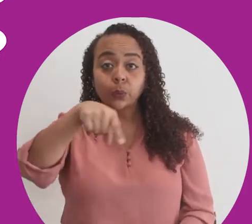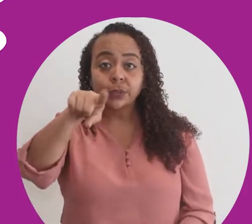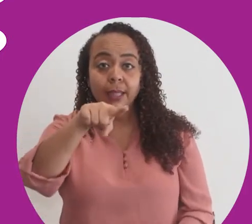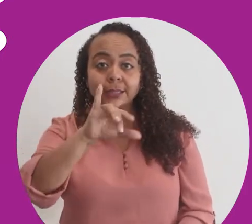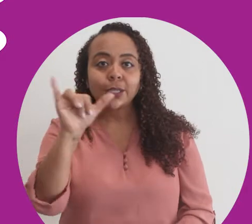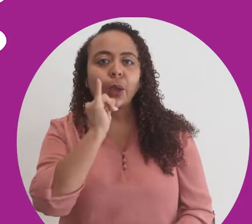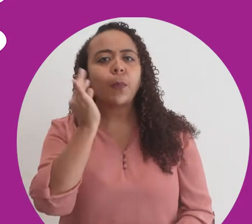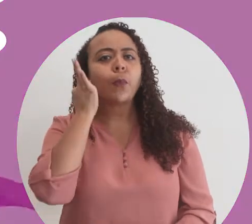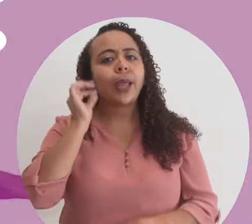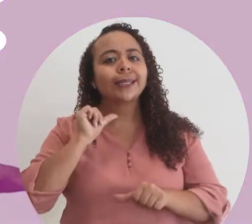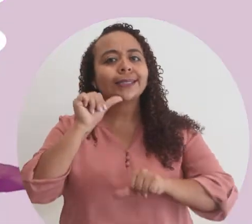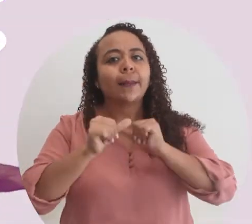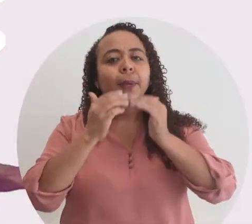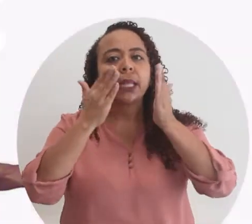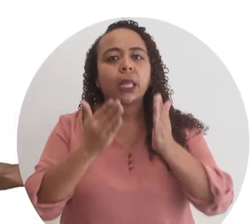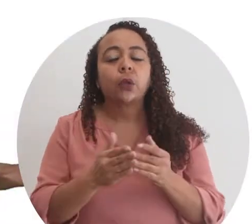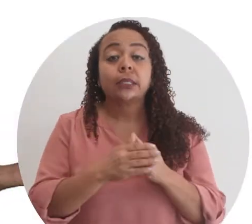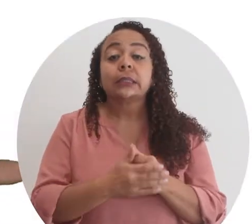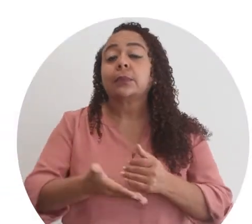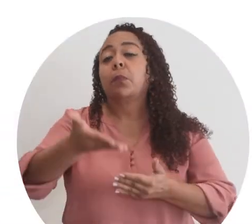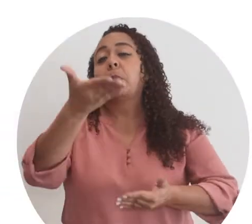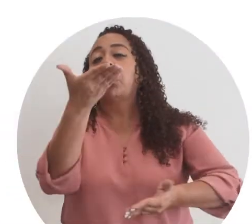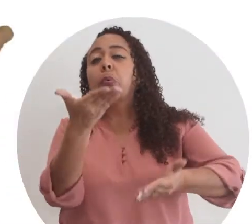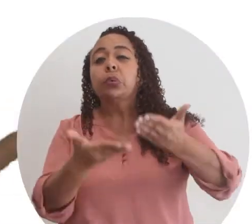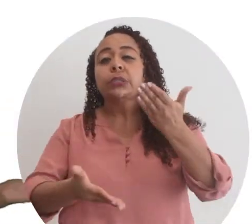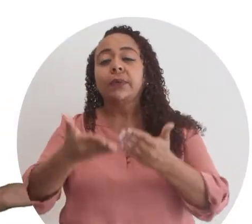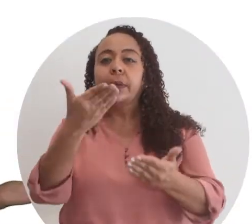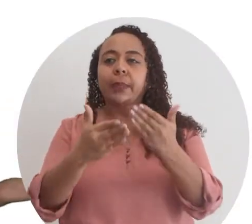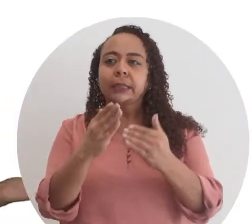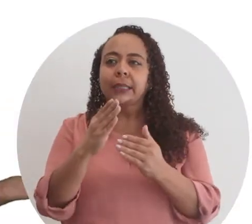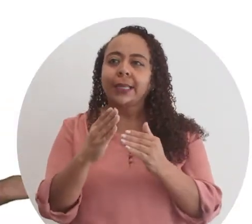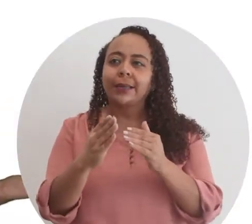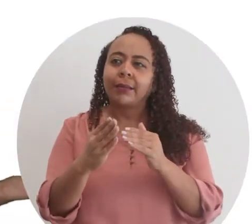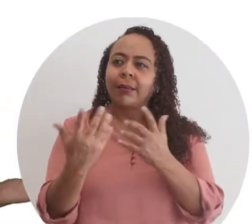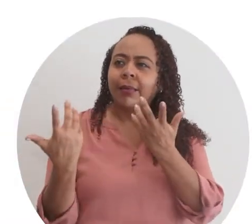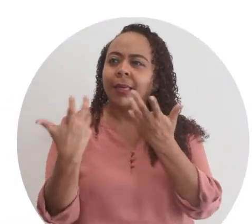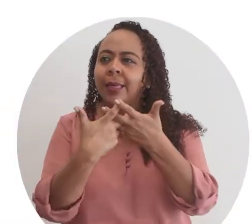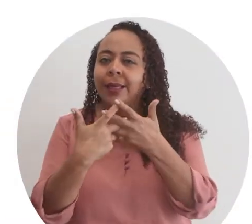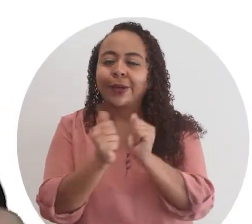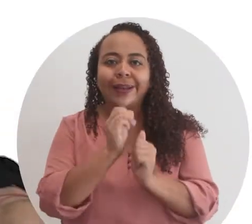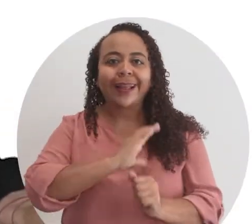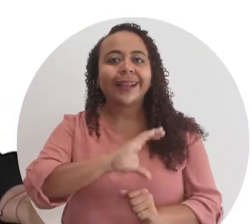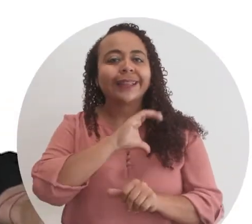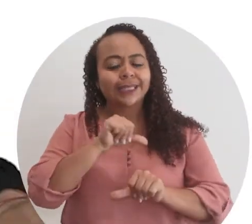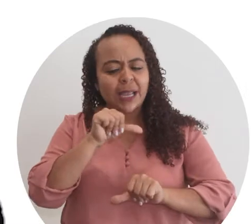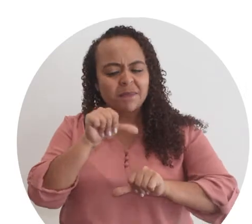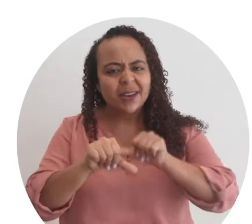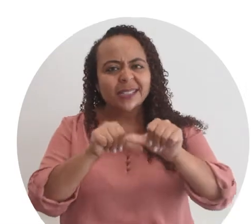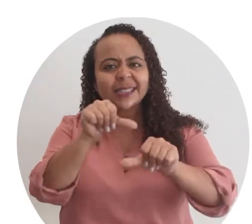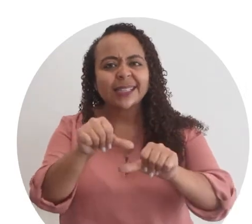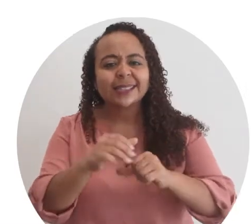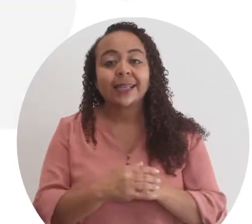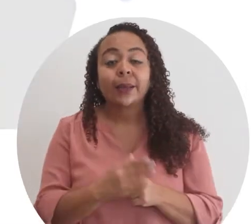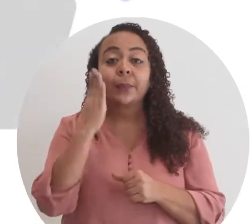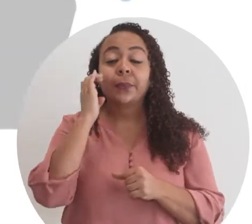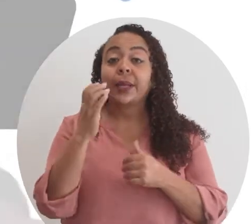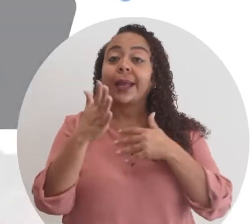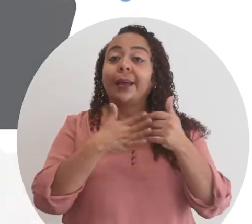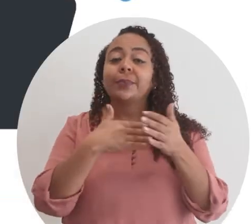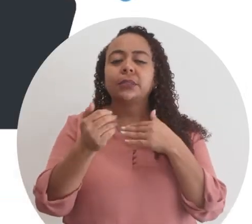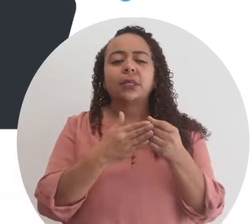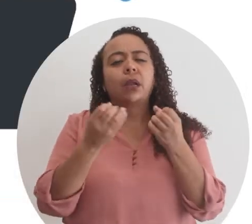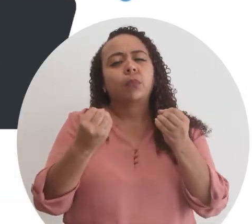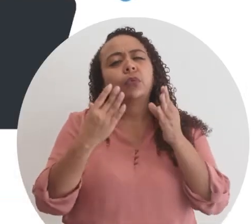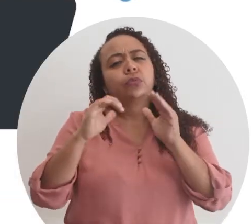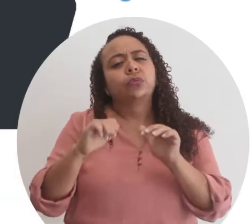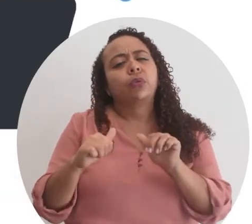Ustedes, como mujeres emprendedoras, posiblemente se vean identificadas con la característica de la persistencia, ya que